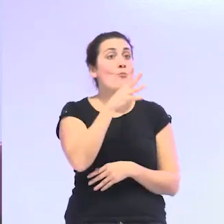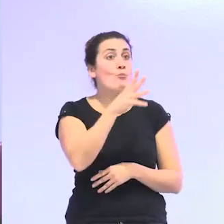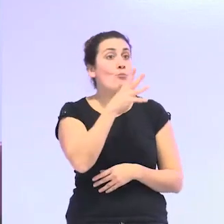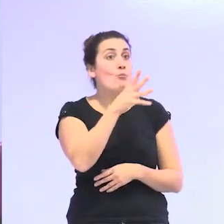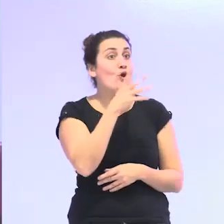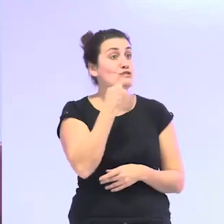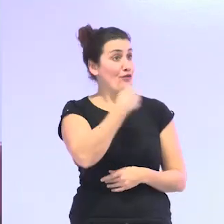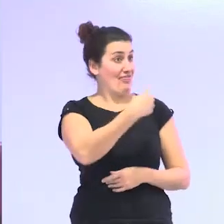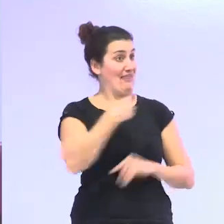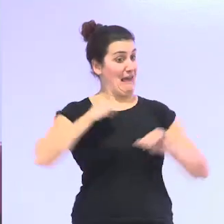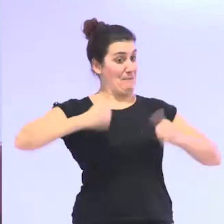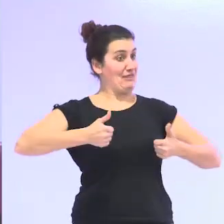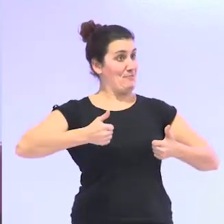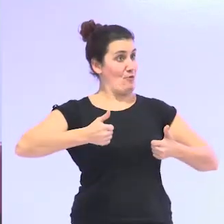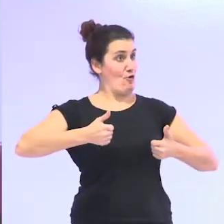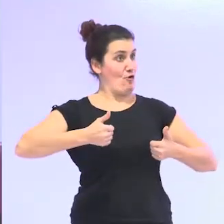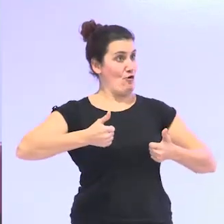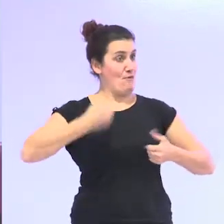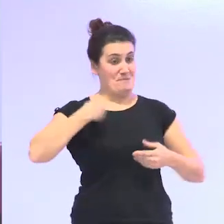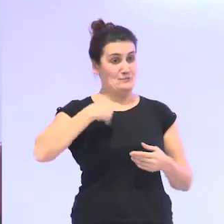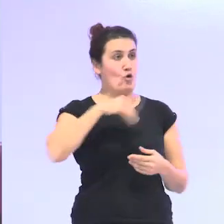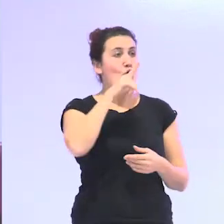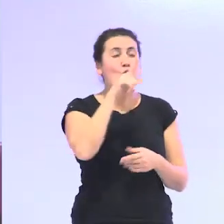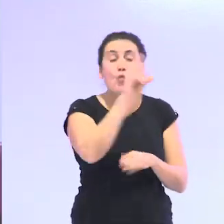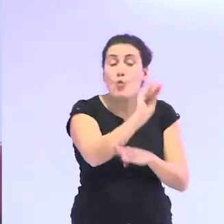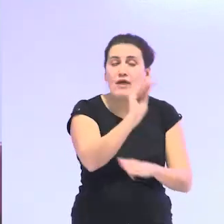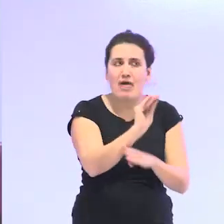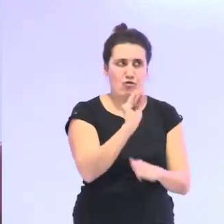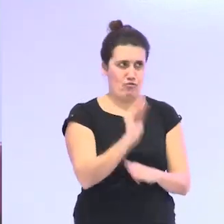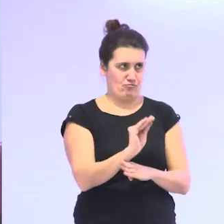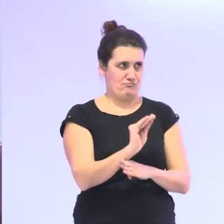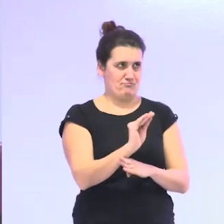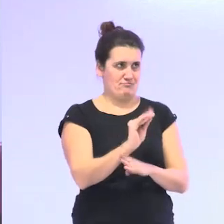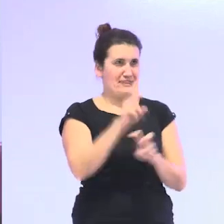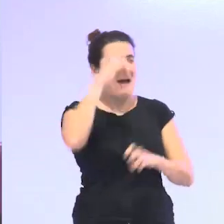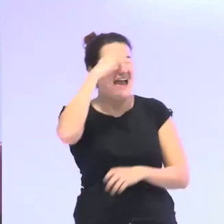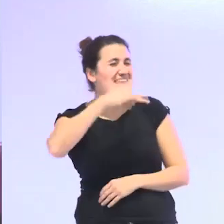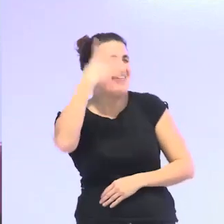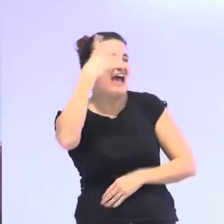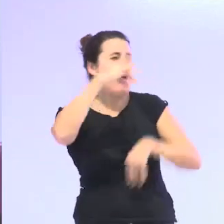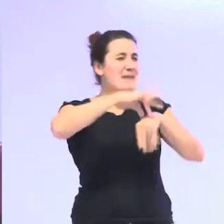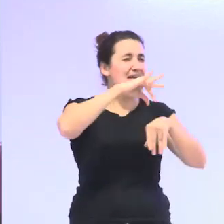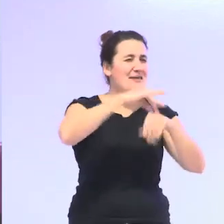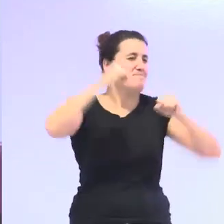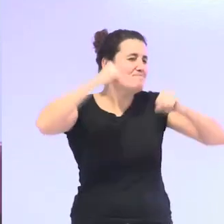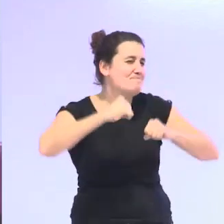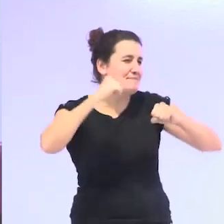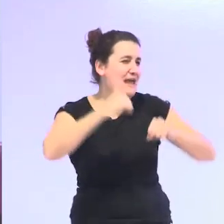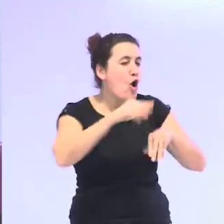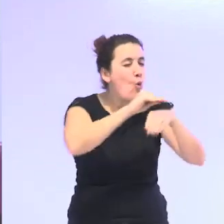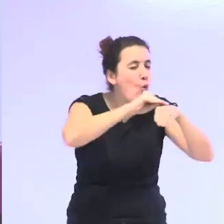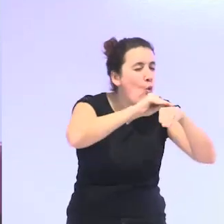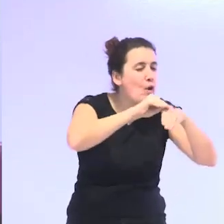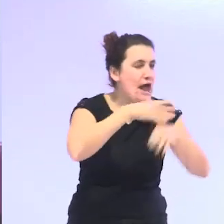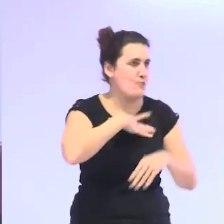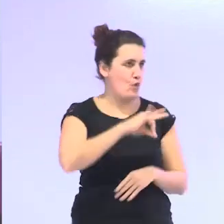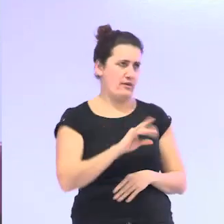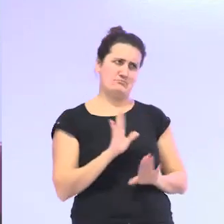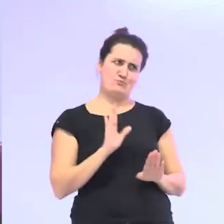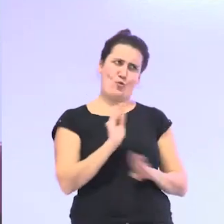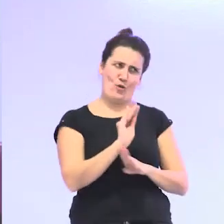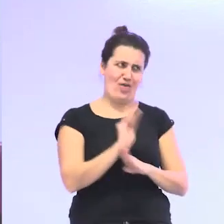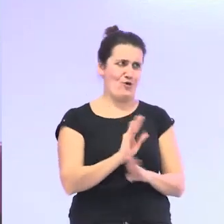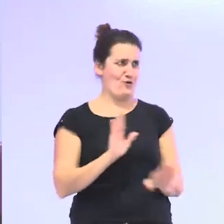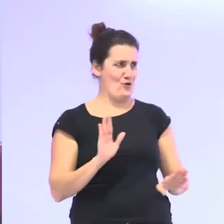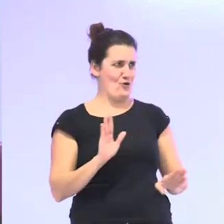os decía al principio que hay que tener mucho cuidado con esta idea de que el envejecimiento es algo curable y hay que tener